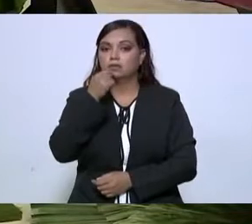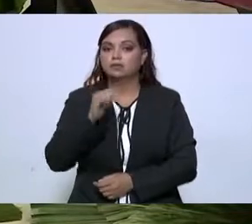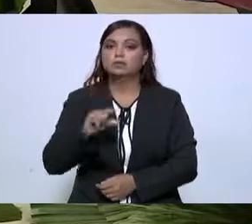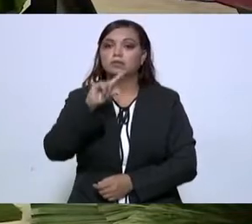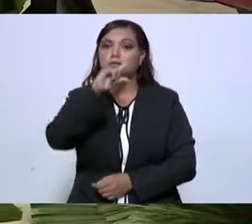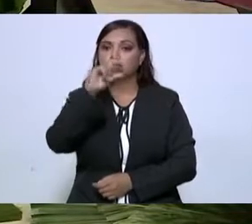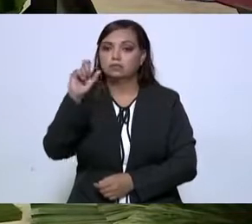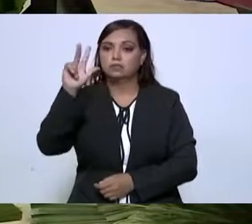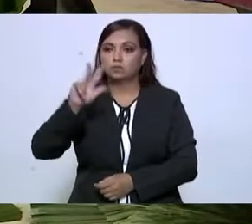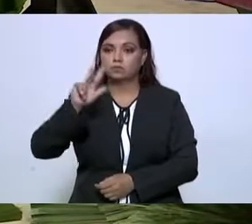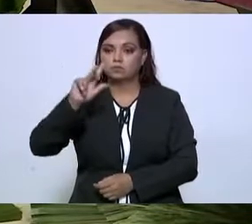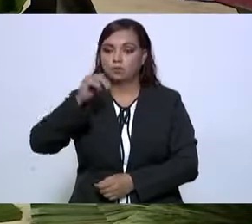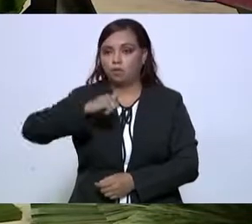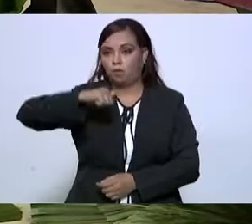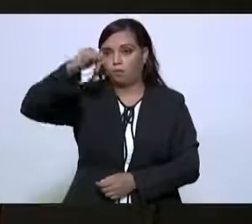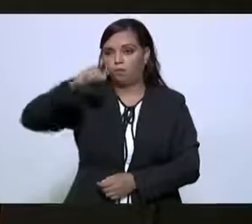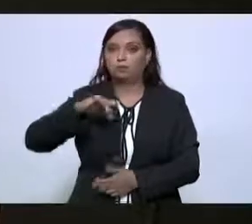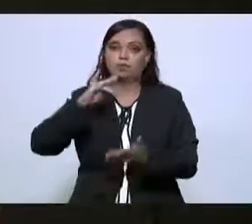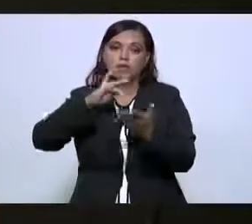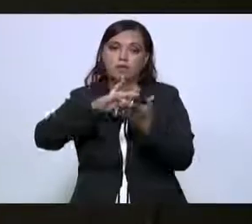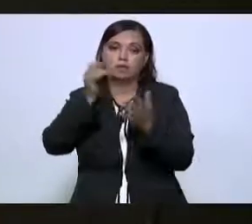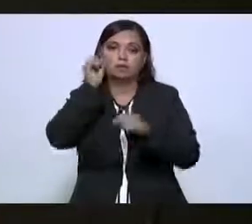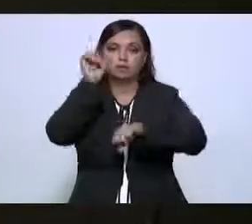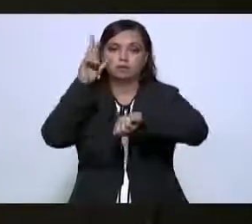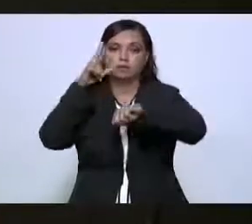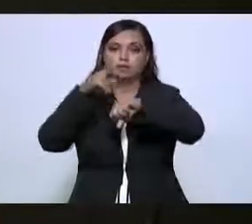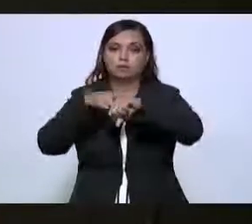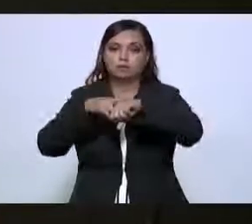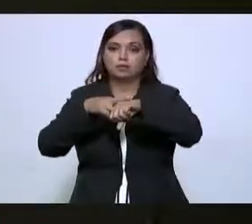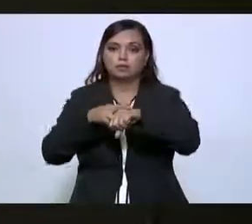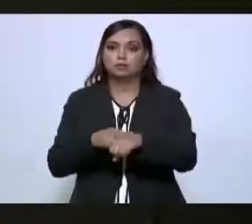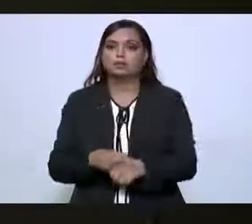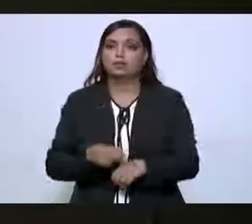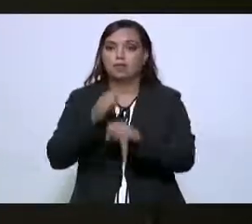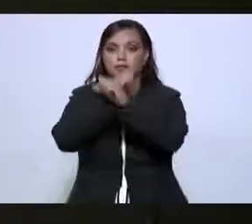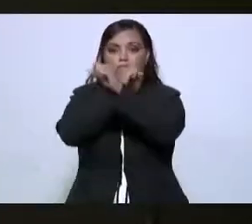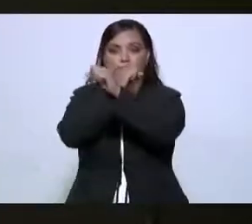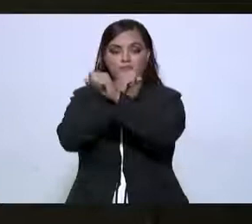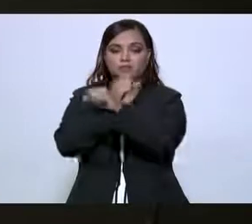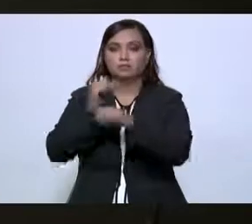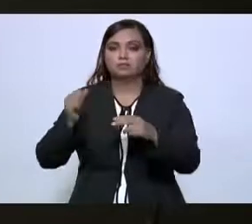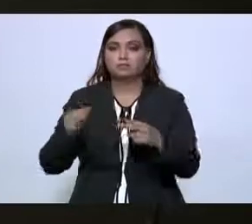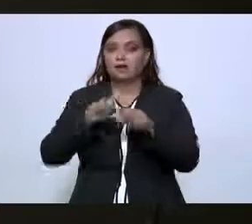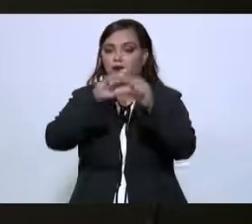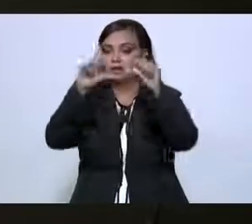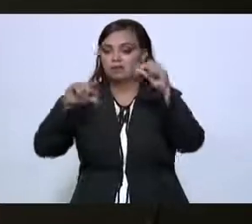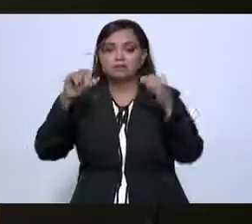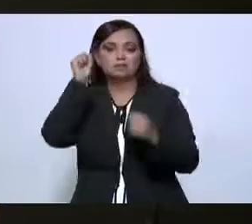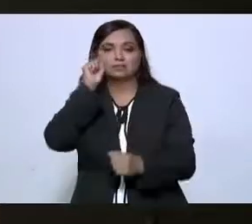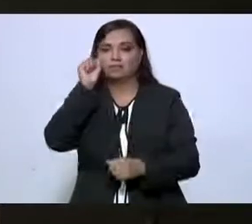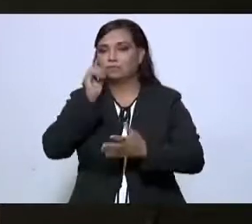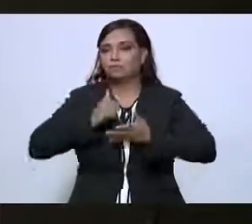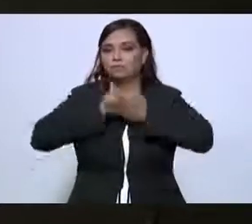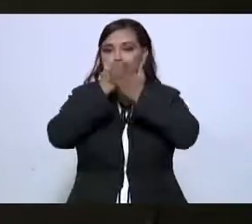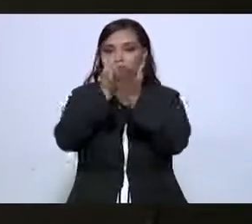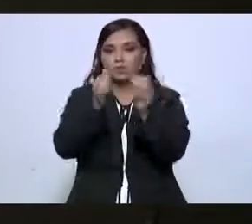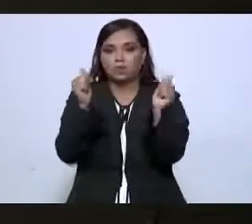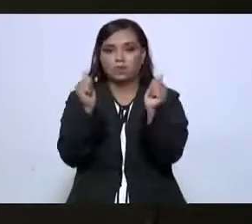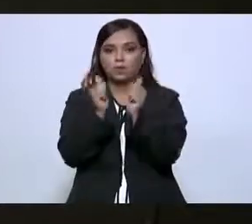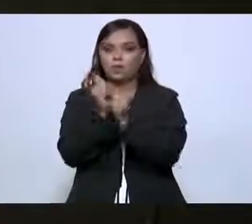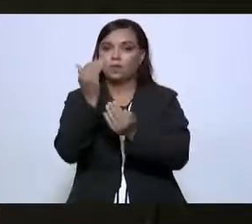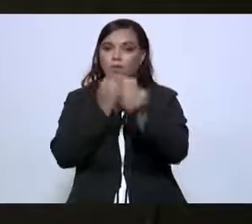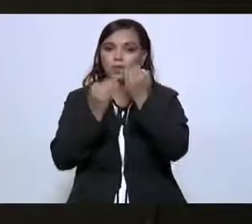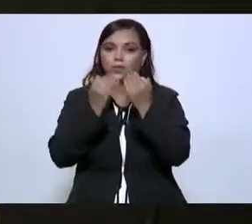118 adultos. Agradecemos a la Secretaría de la Defensa Nacional, que como siempre nos ayuda con los